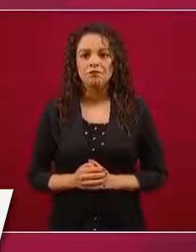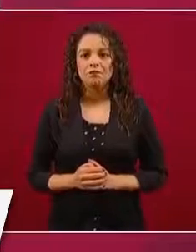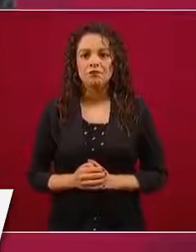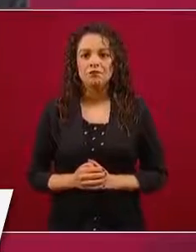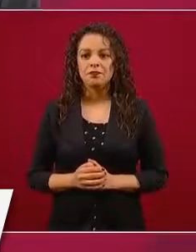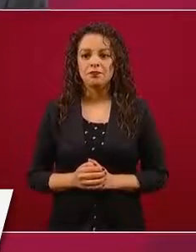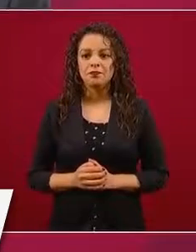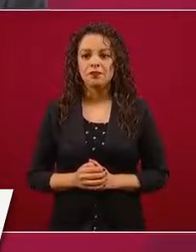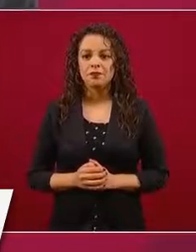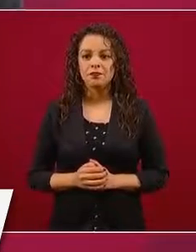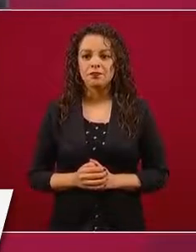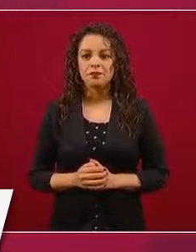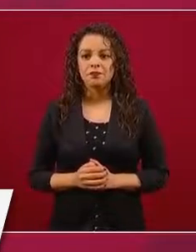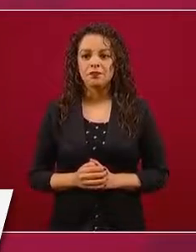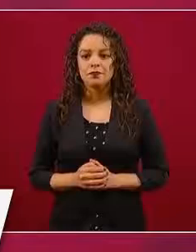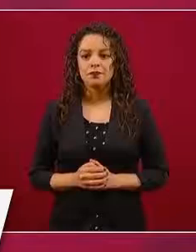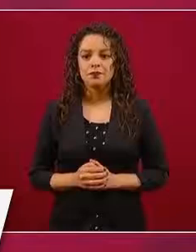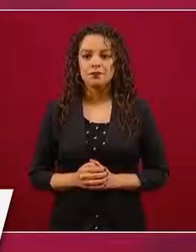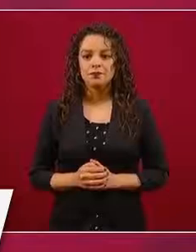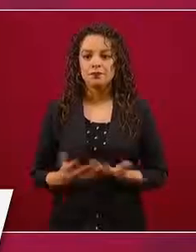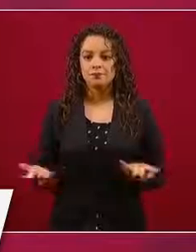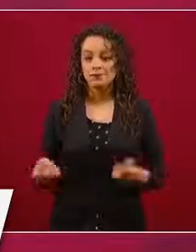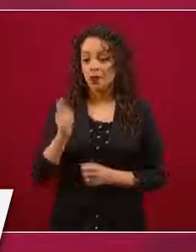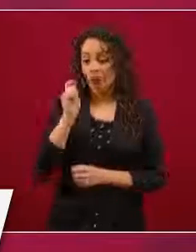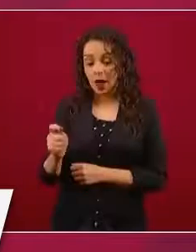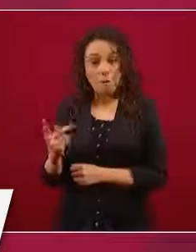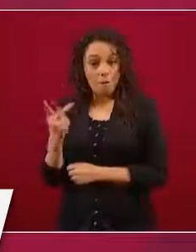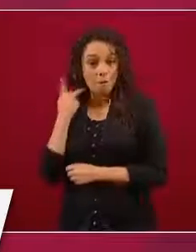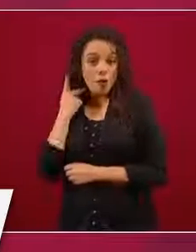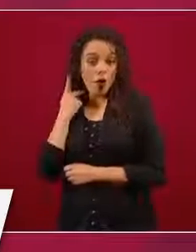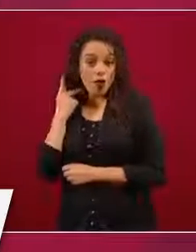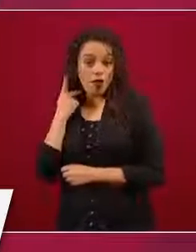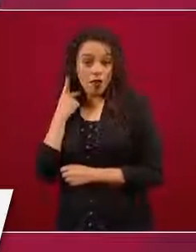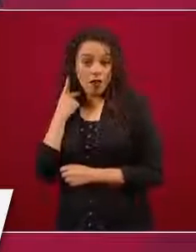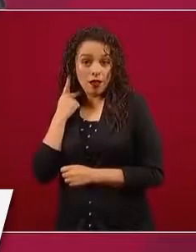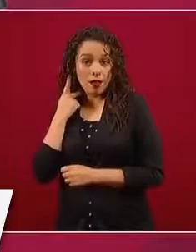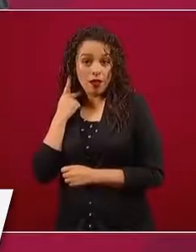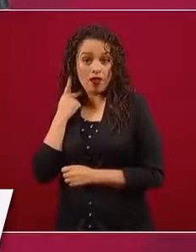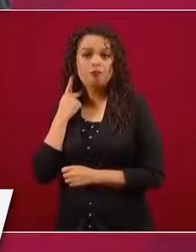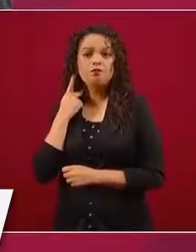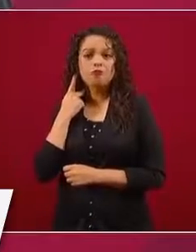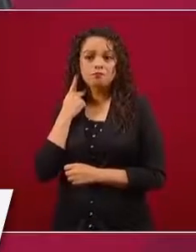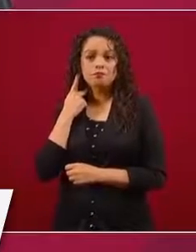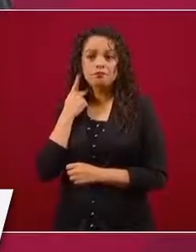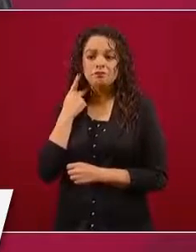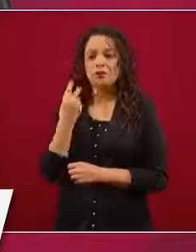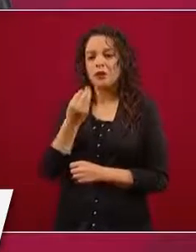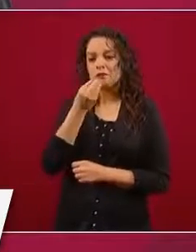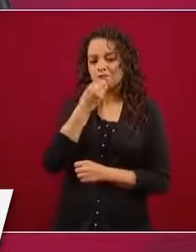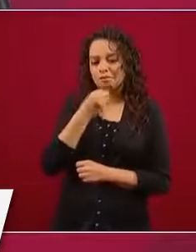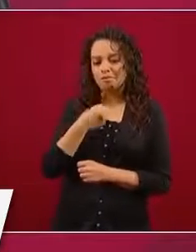la política es también en eso, optar entre inconvenientes,